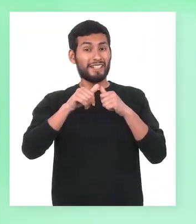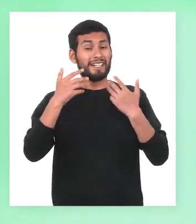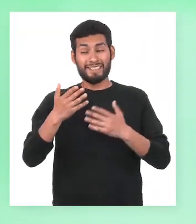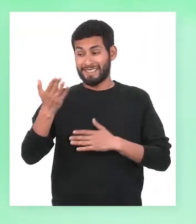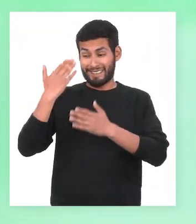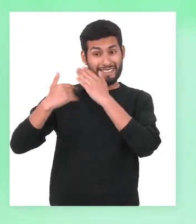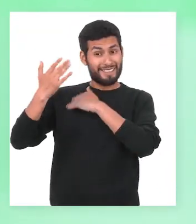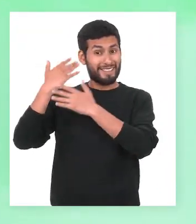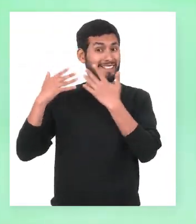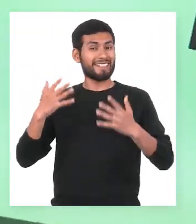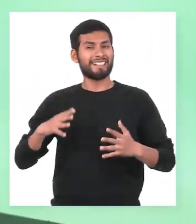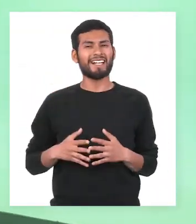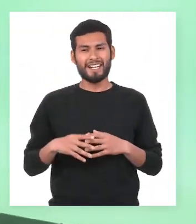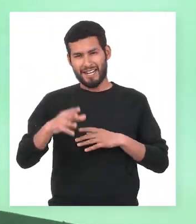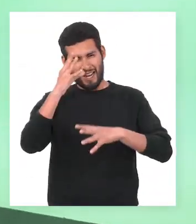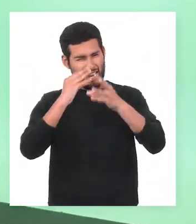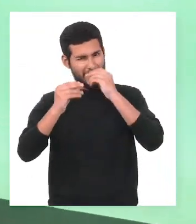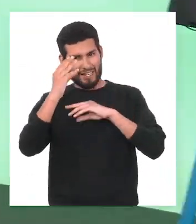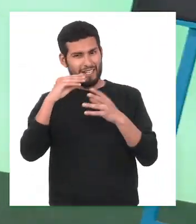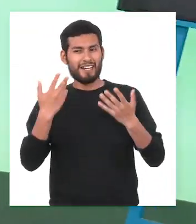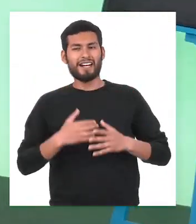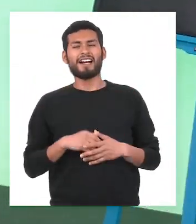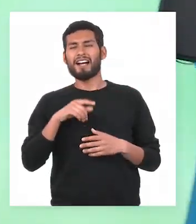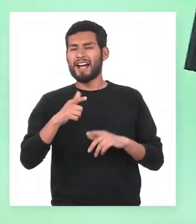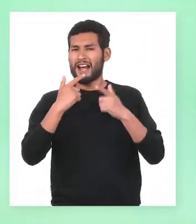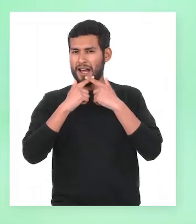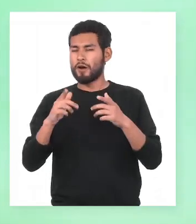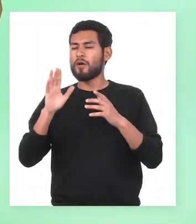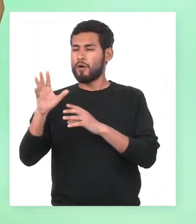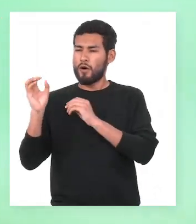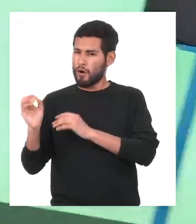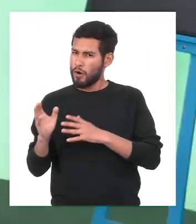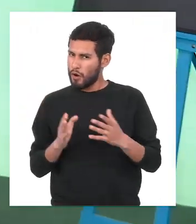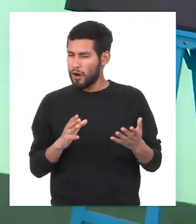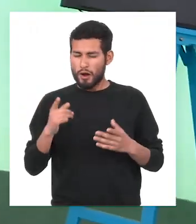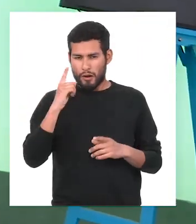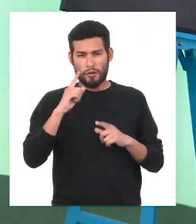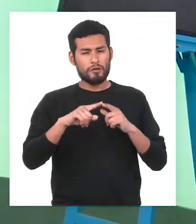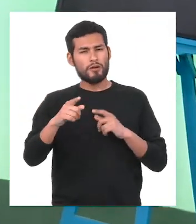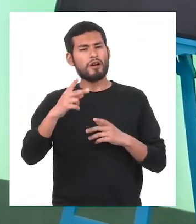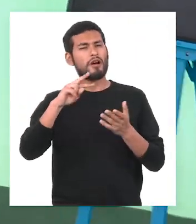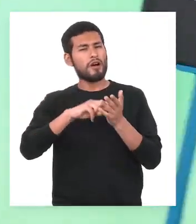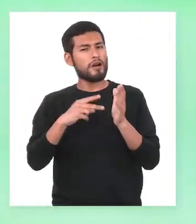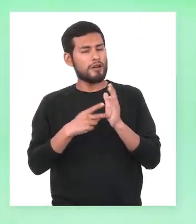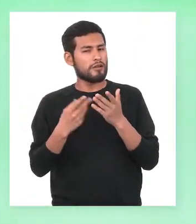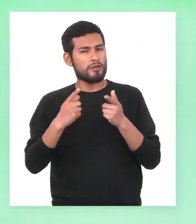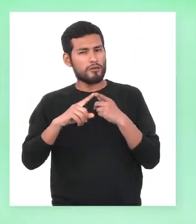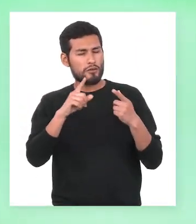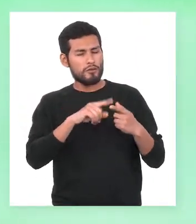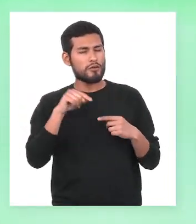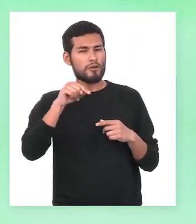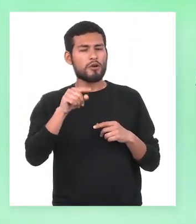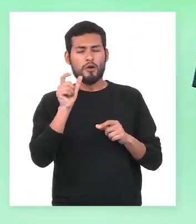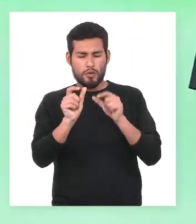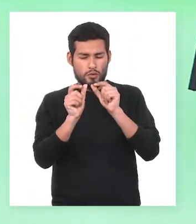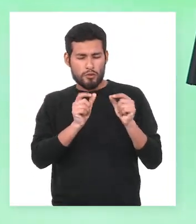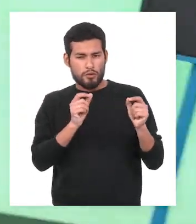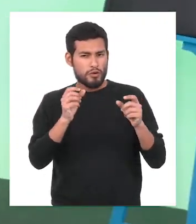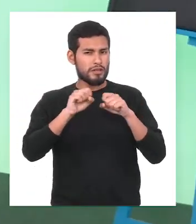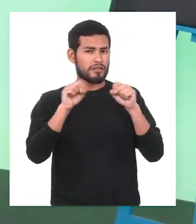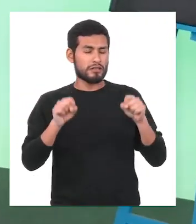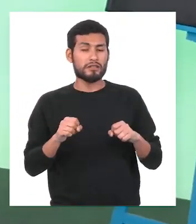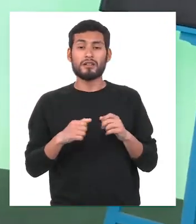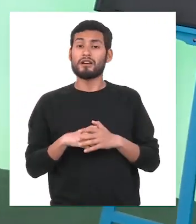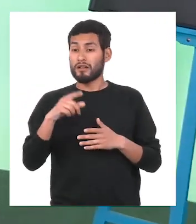Recordemos que anteriormente hemos estado repasando la lengua y su organización. Conocimos su definición y algunas unidades de su sistema.